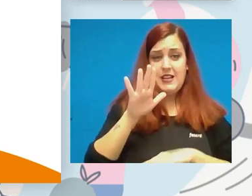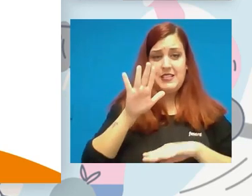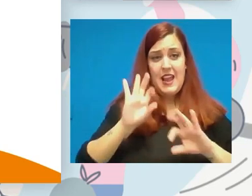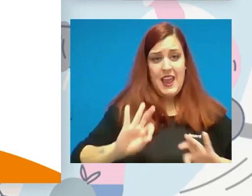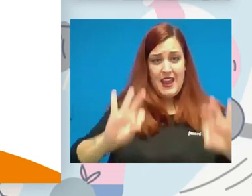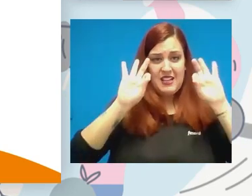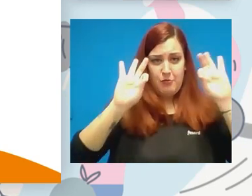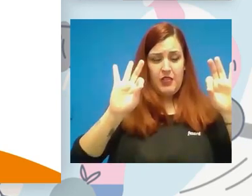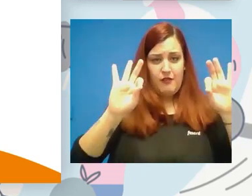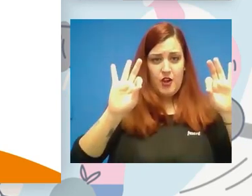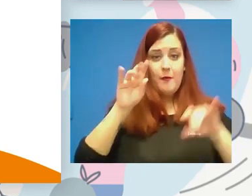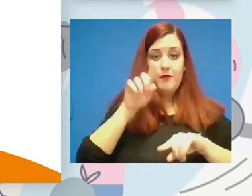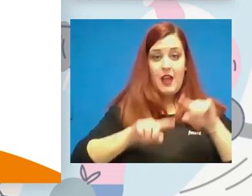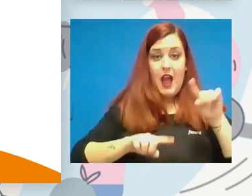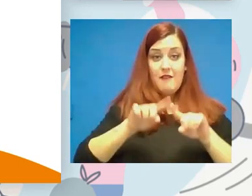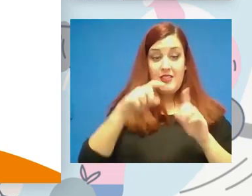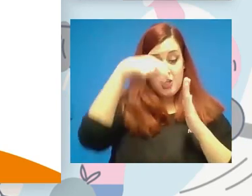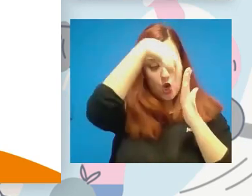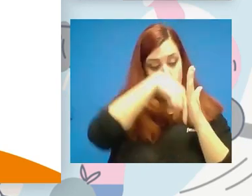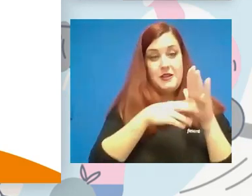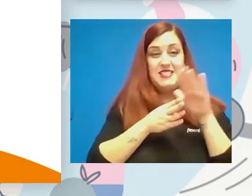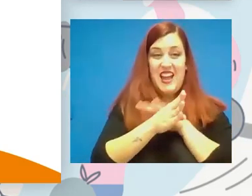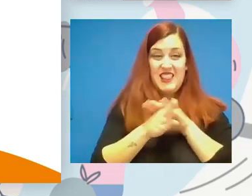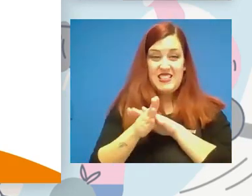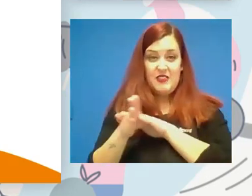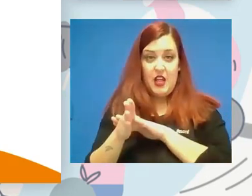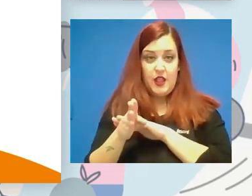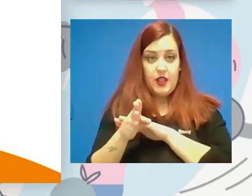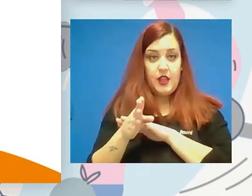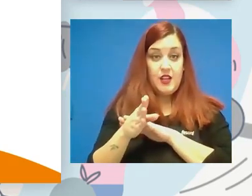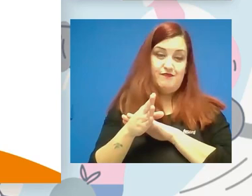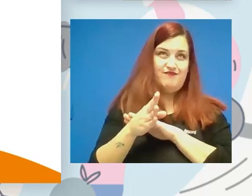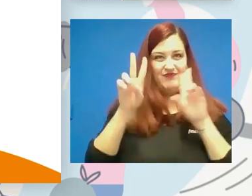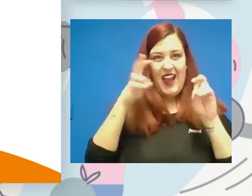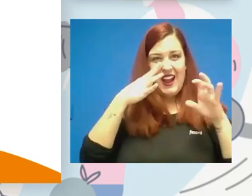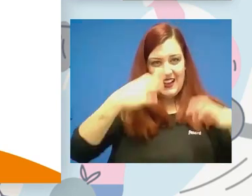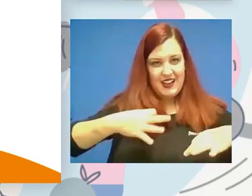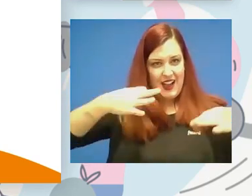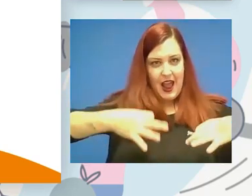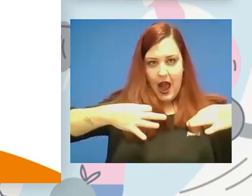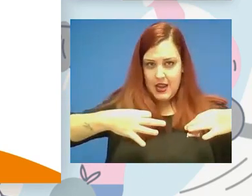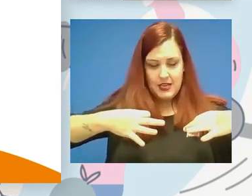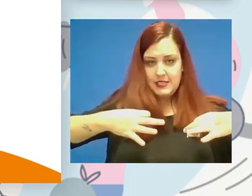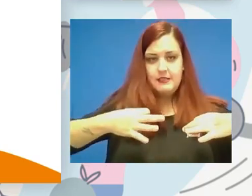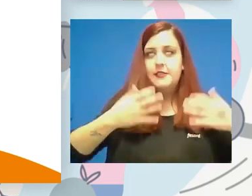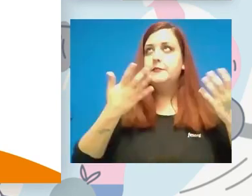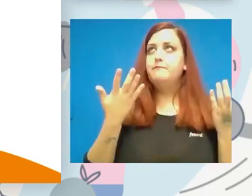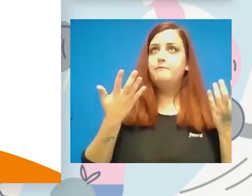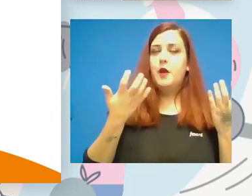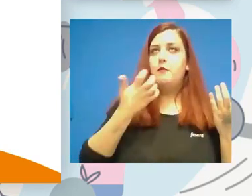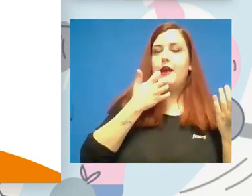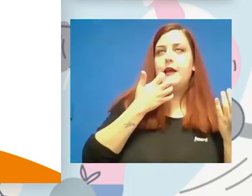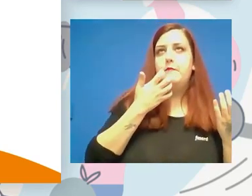a veces, solo con las normas de accesibilidad generales, digamos, pues, no se tiene en cuenta, pues, por ejemplo, que las sillas de